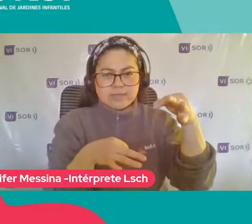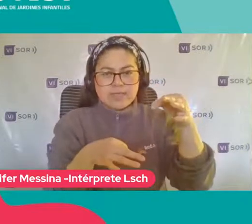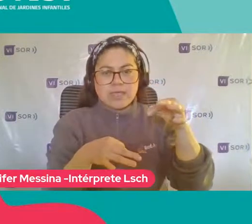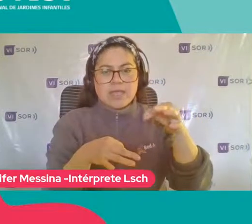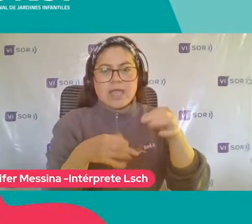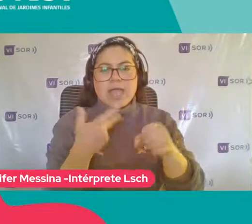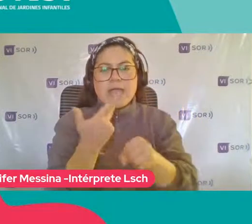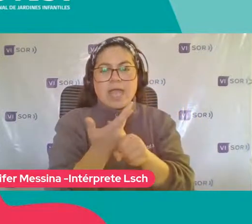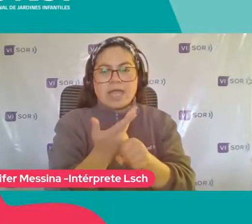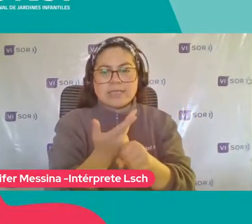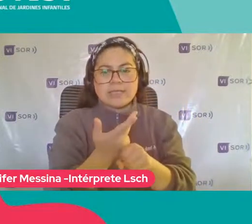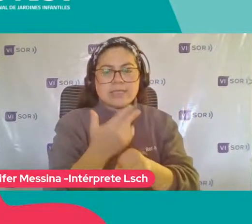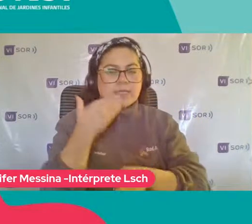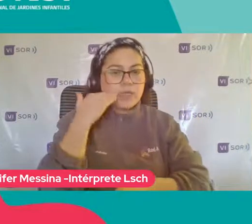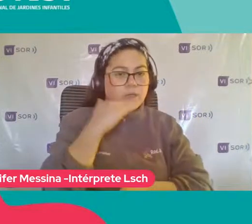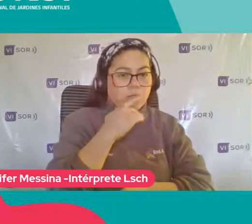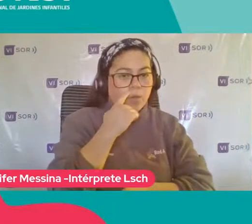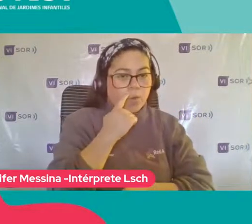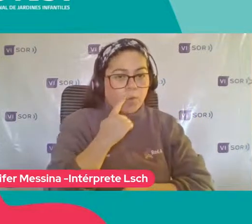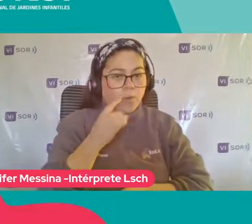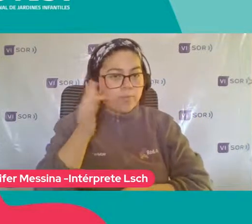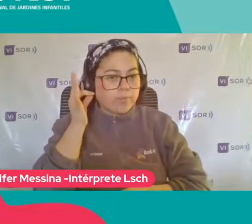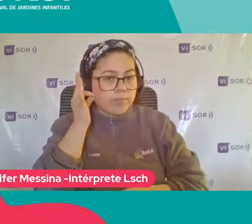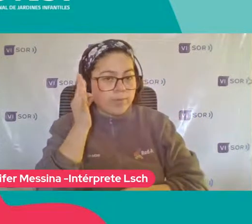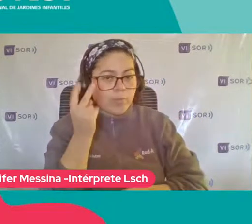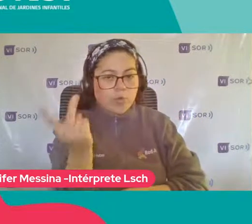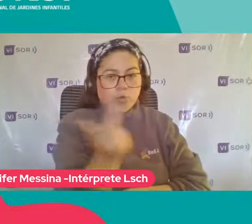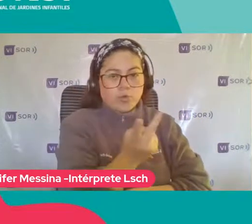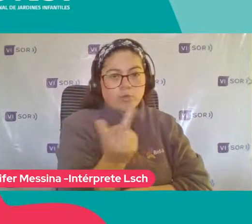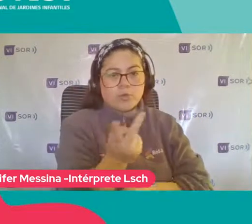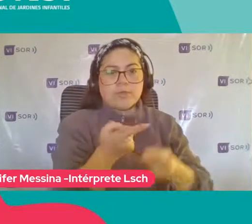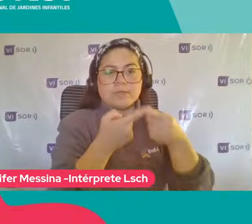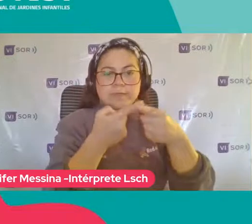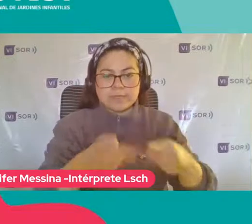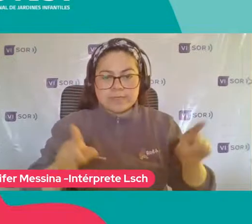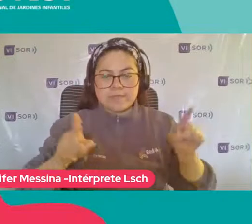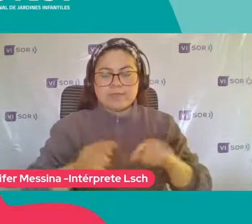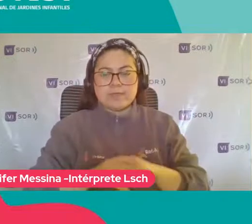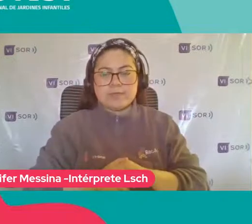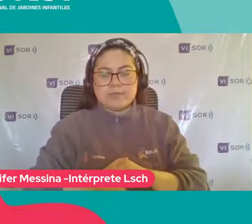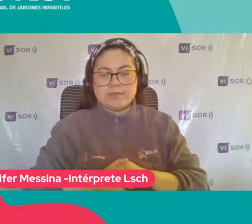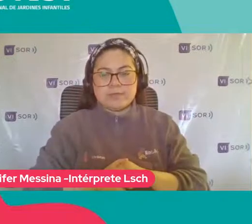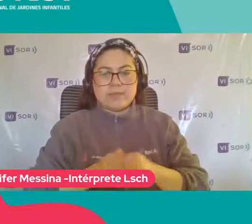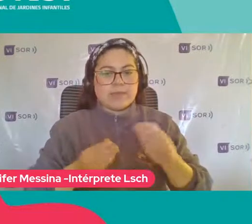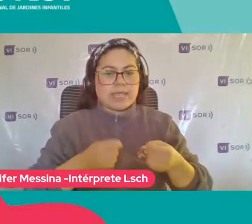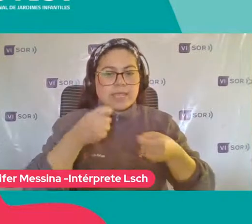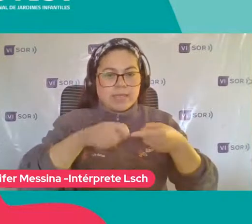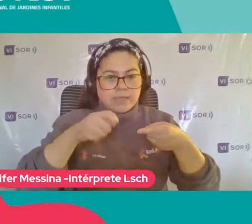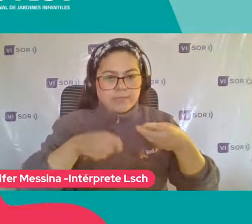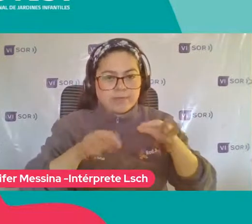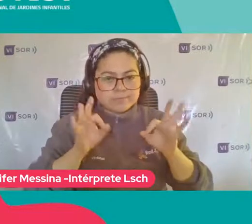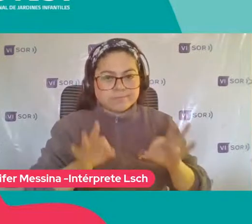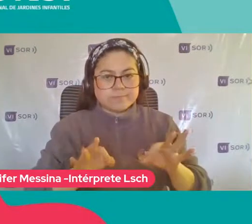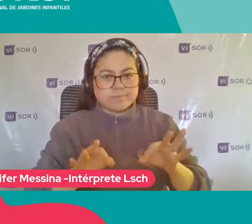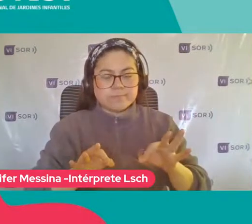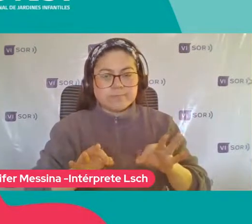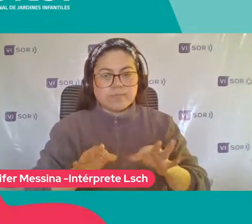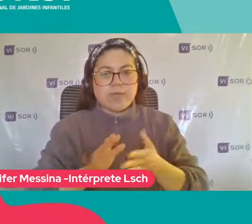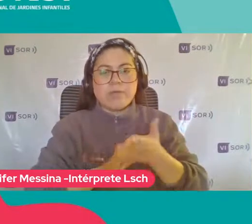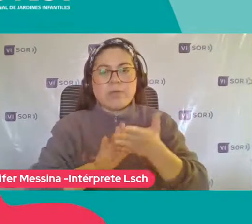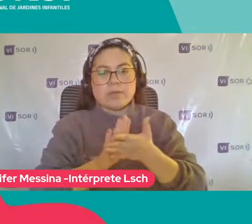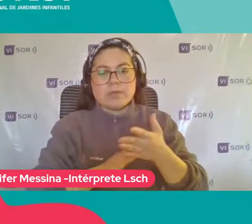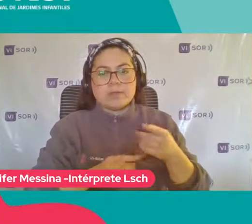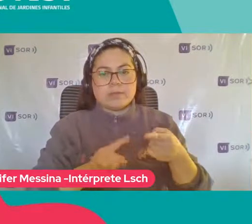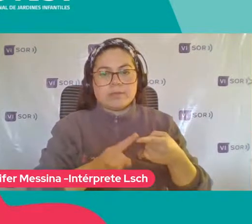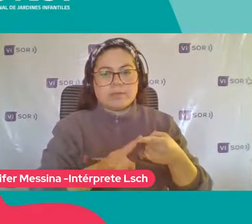Distintas De las niñas Con respecto a los niños Para poder hacer La evaluación Como tal Hay un diagnóstico Normalmente que es